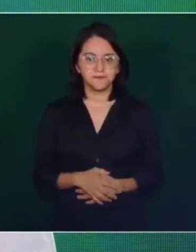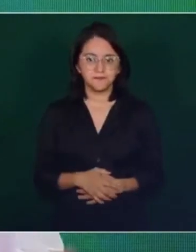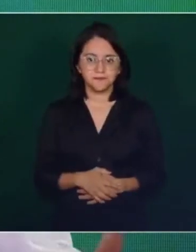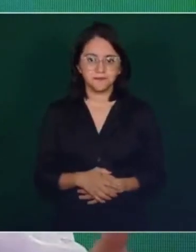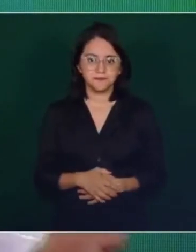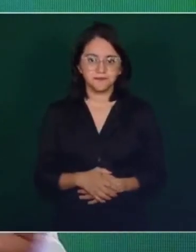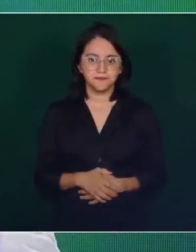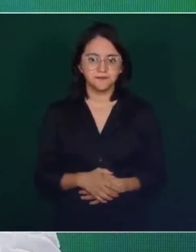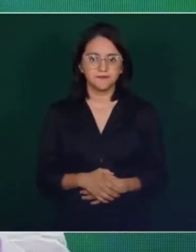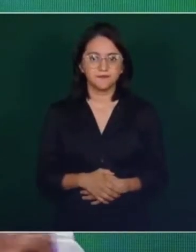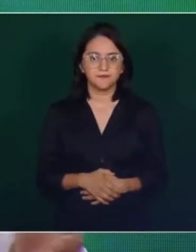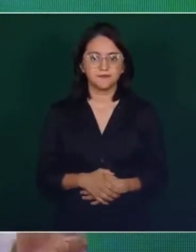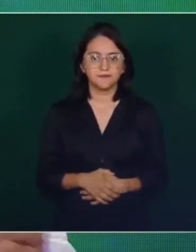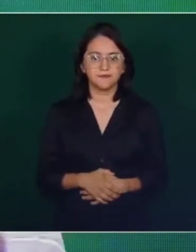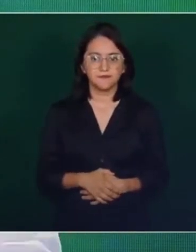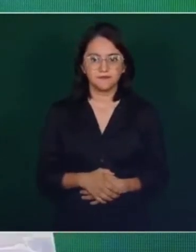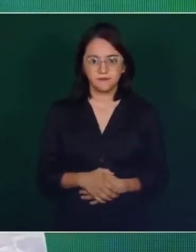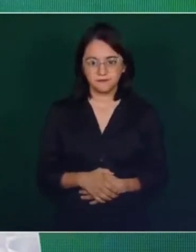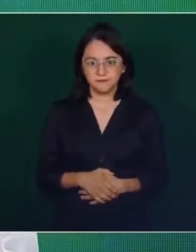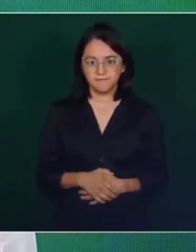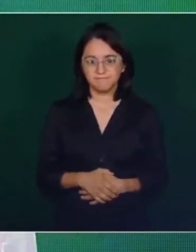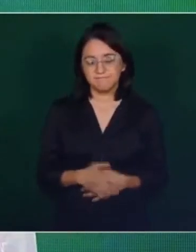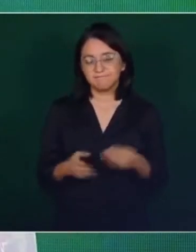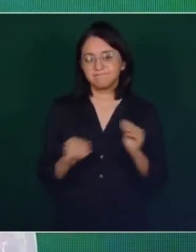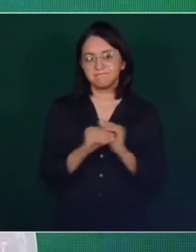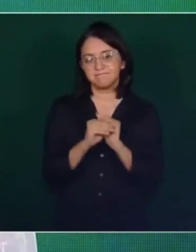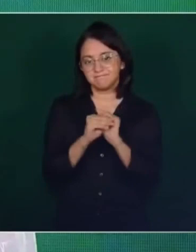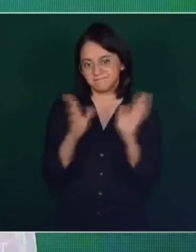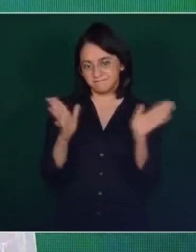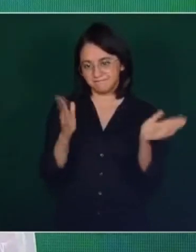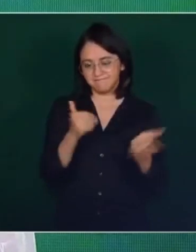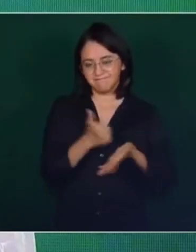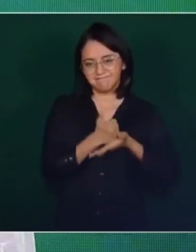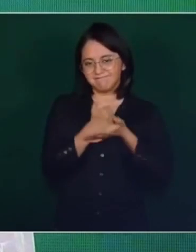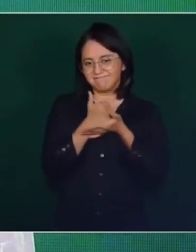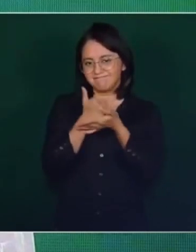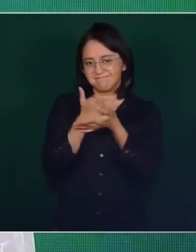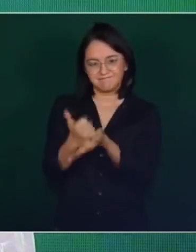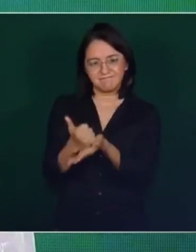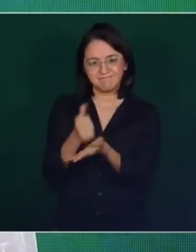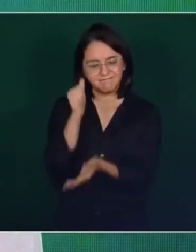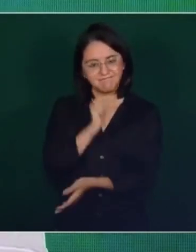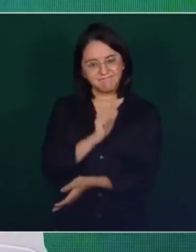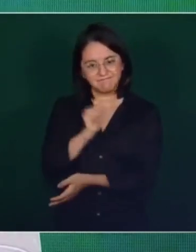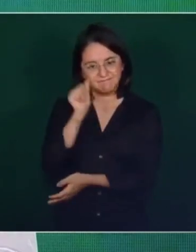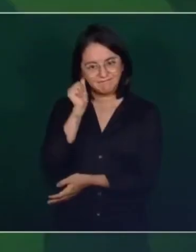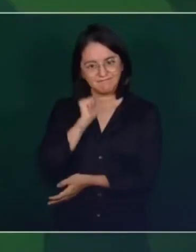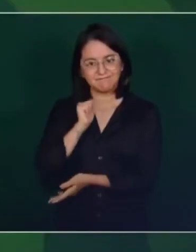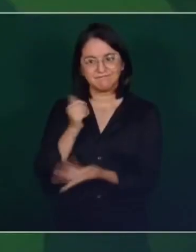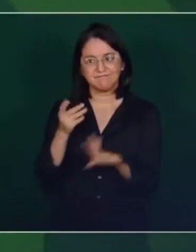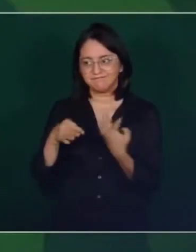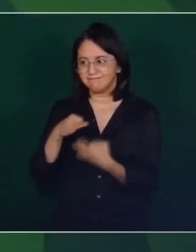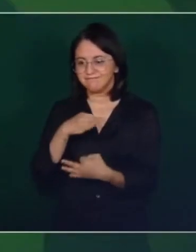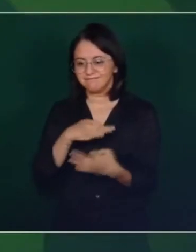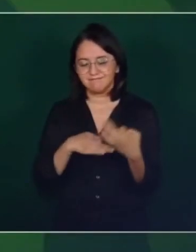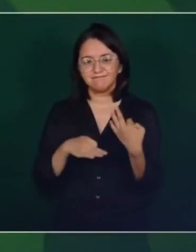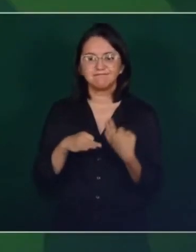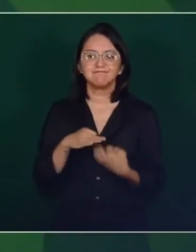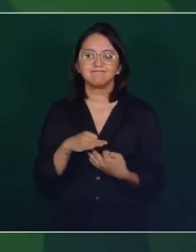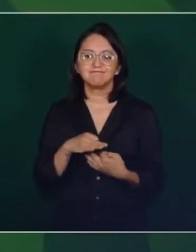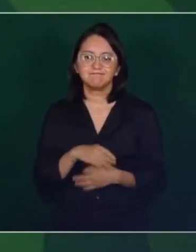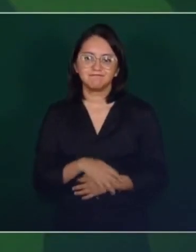tenemos todos que ayudar, sobre todo cuando se trata de